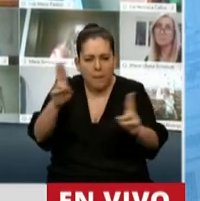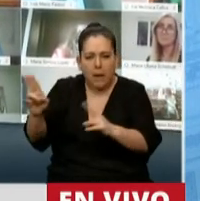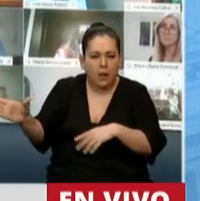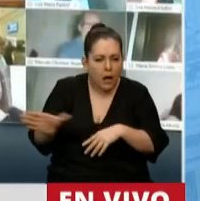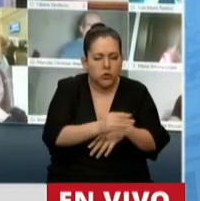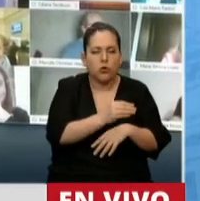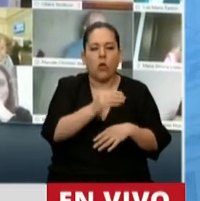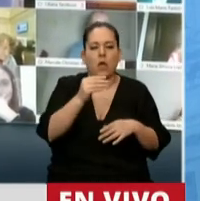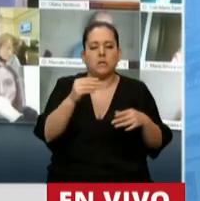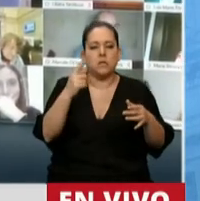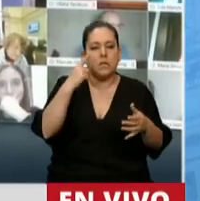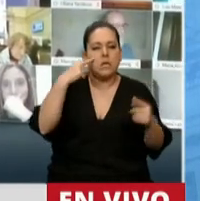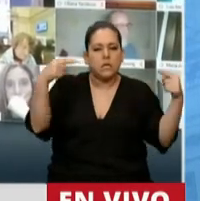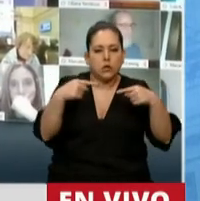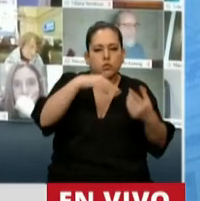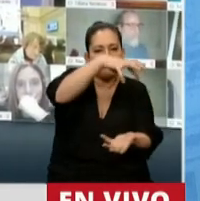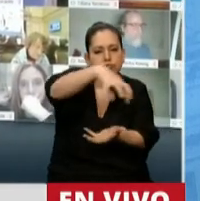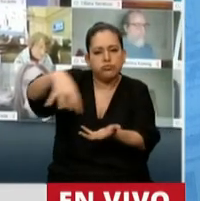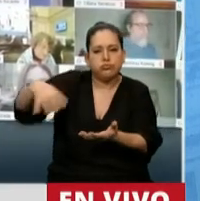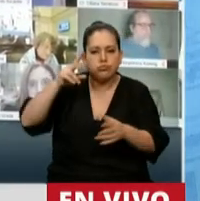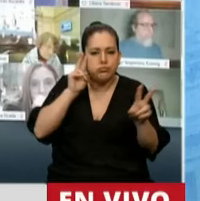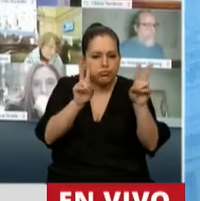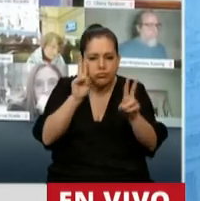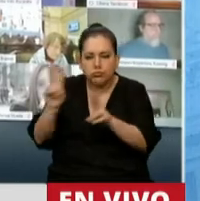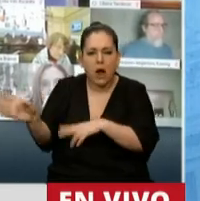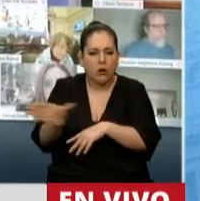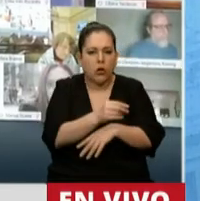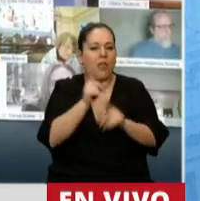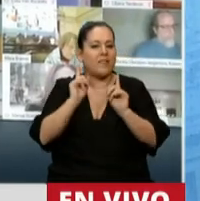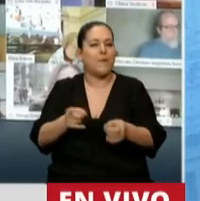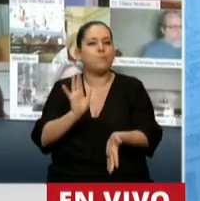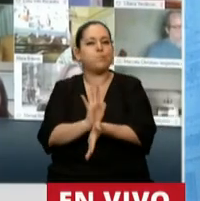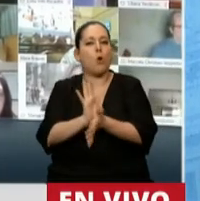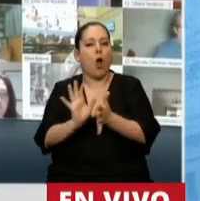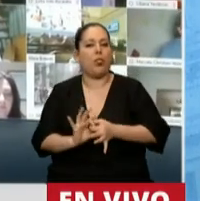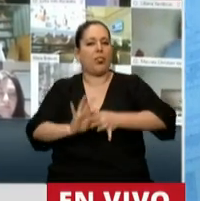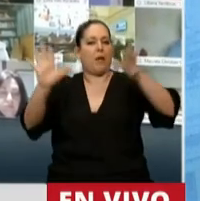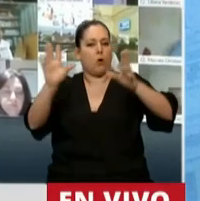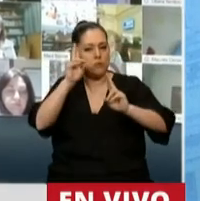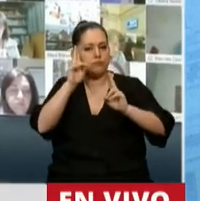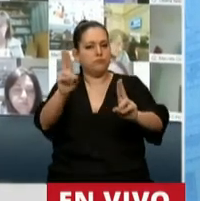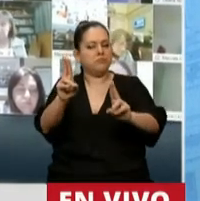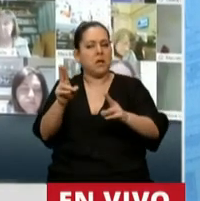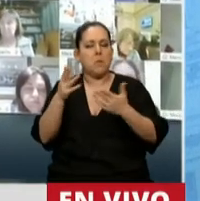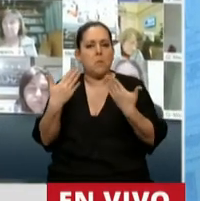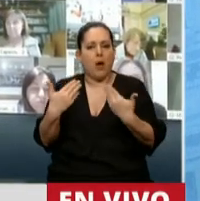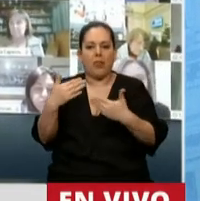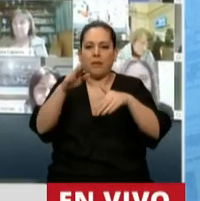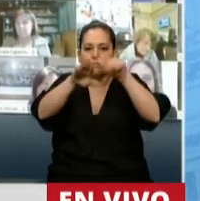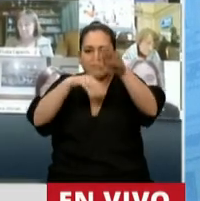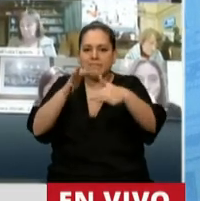de un Estado que respeta, digamos, las bases mismas de la democracia y que apela al diálogo, a los consensos.